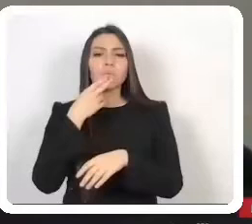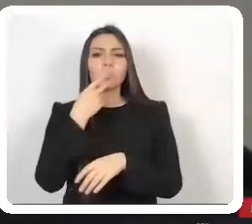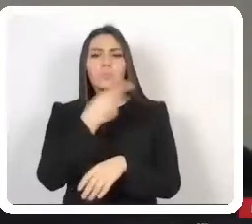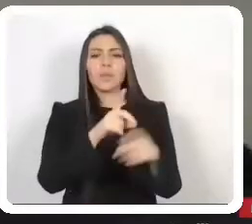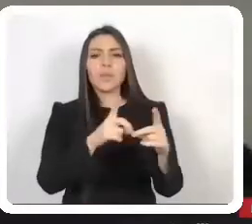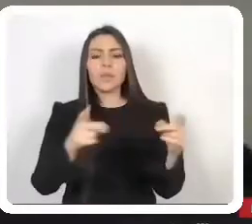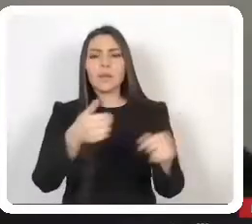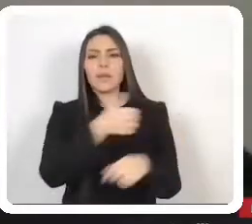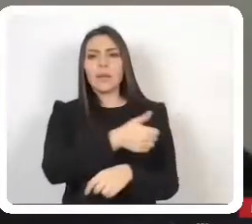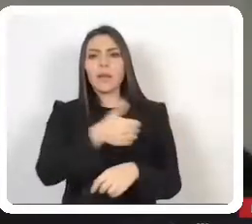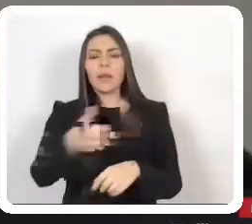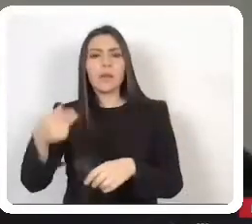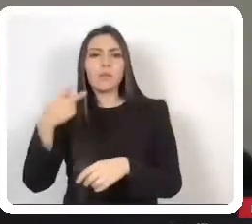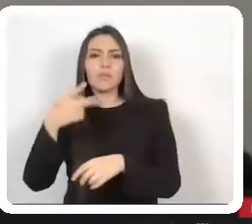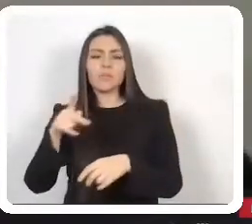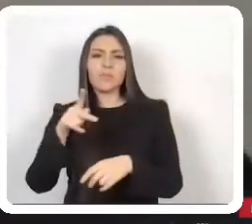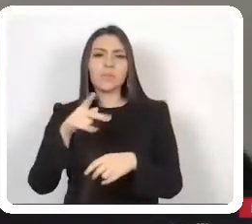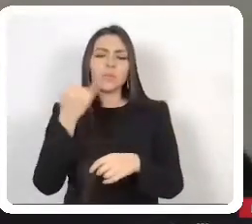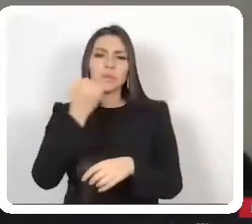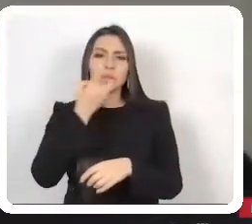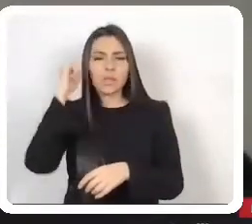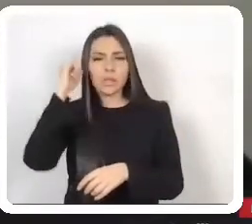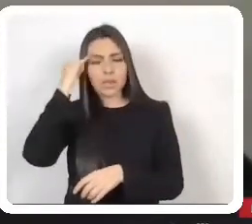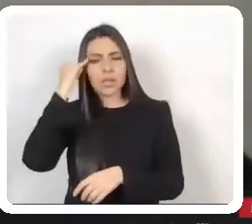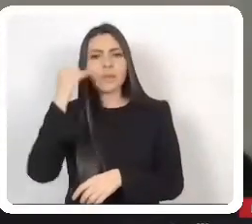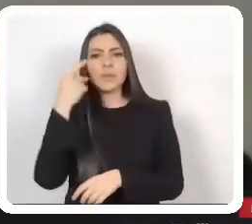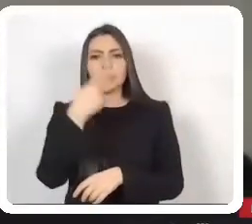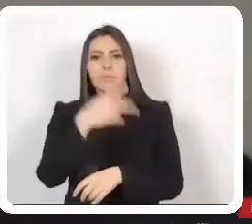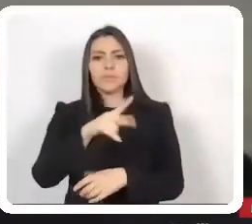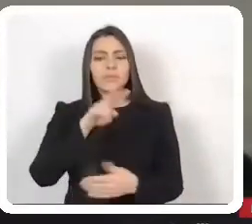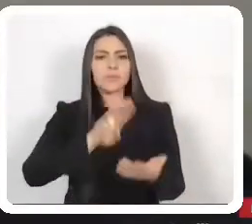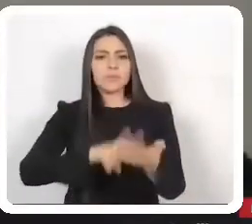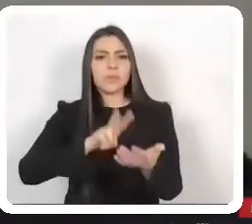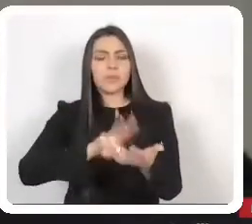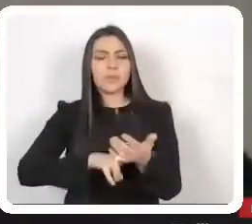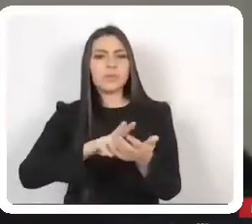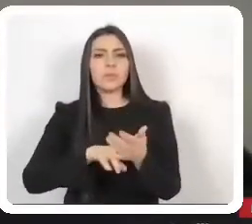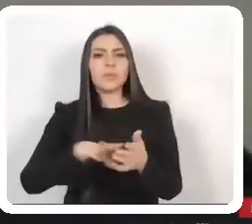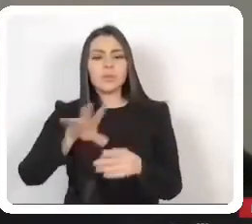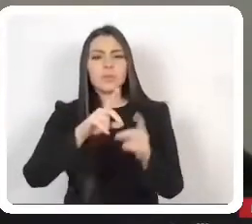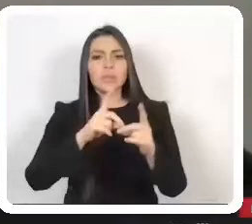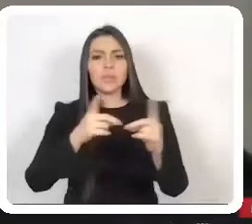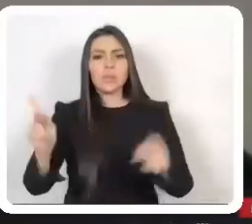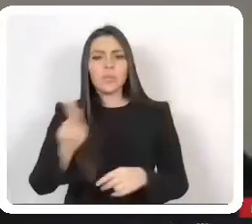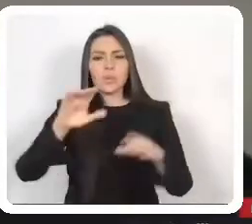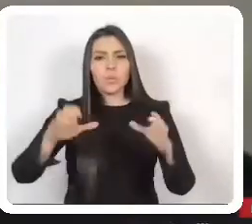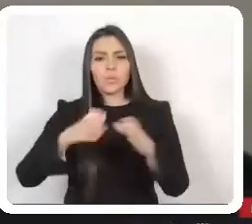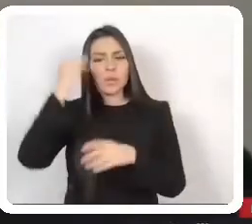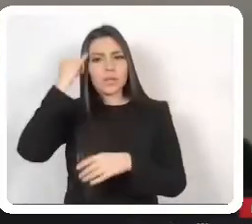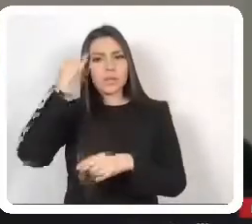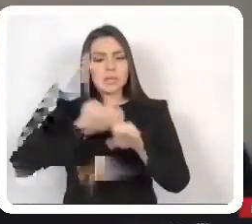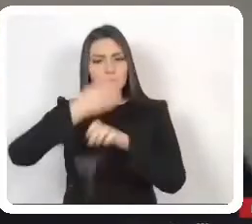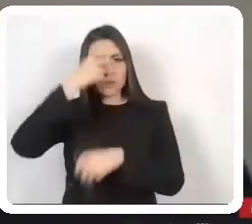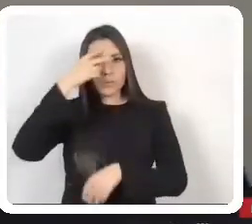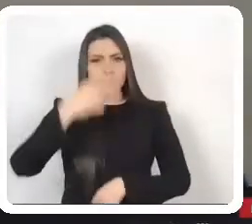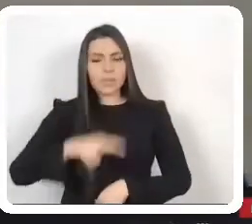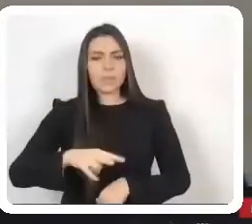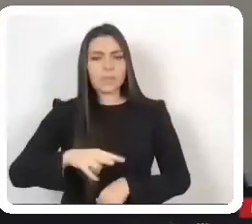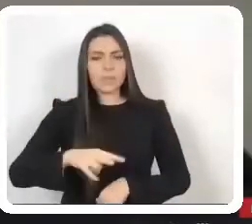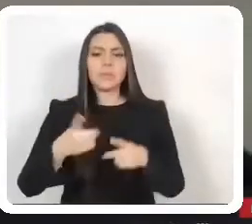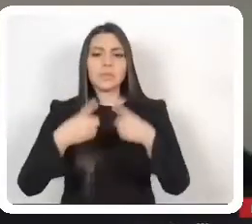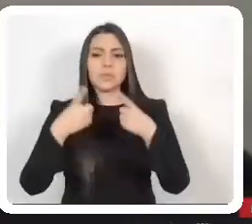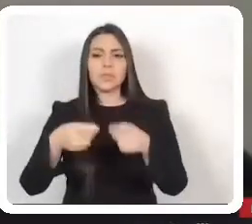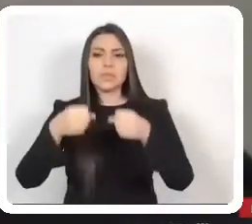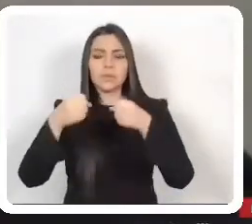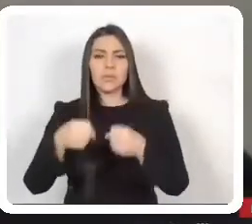Proteger los derechos lingüísticos individuales y colectivos de los pueblos y comunidades indígenas del Estado de México. Y garantizar el